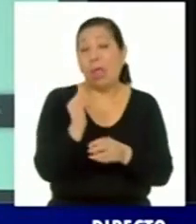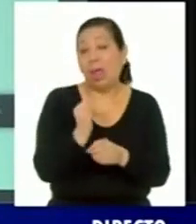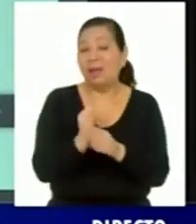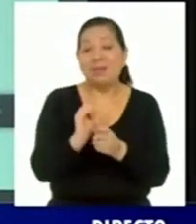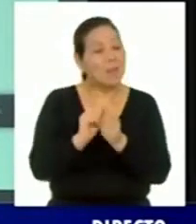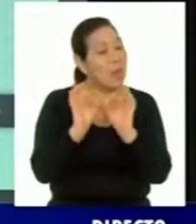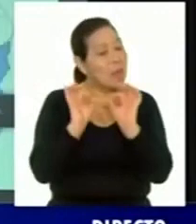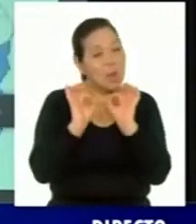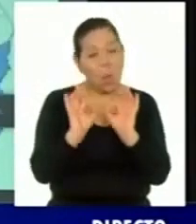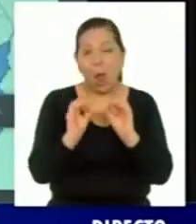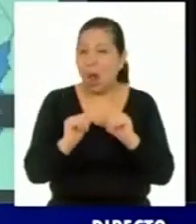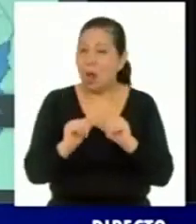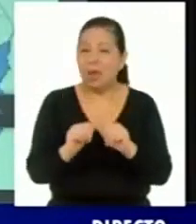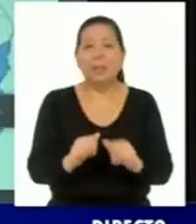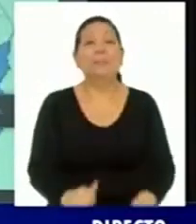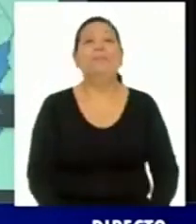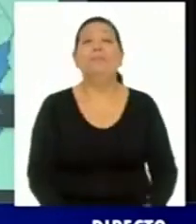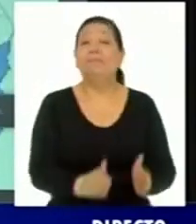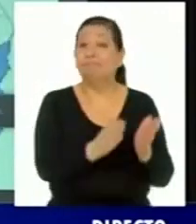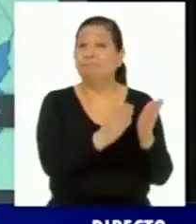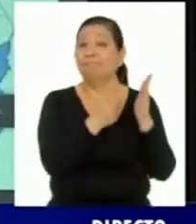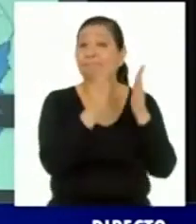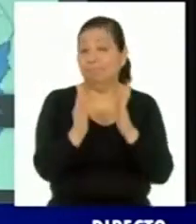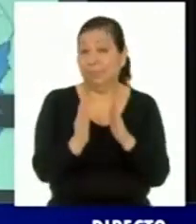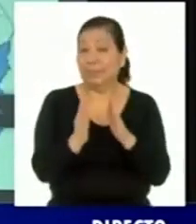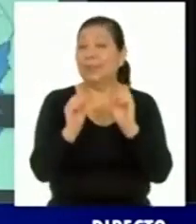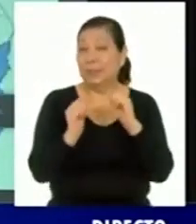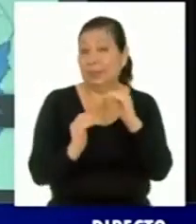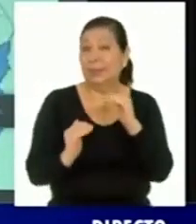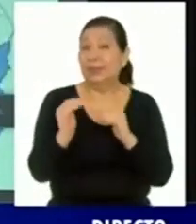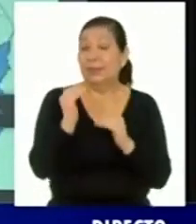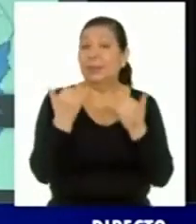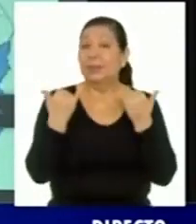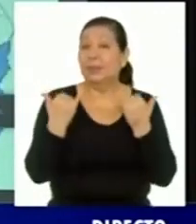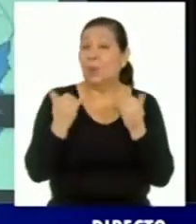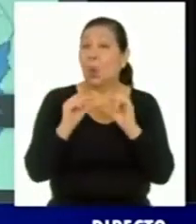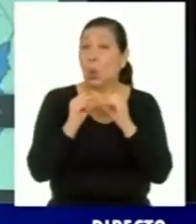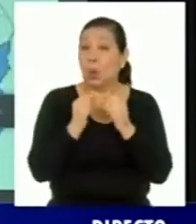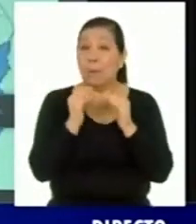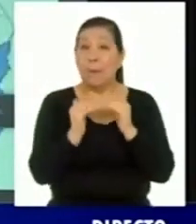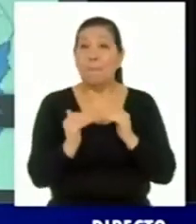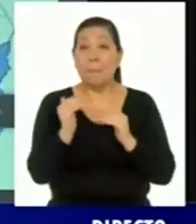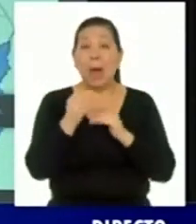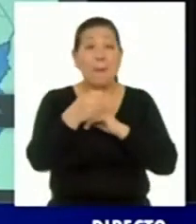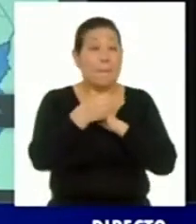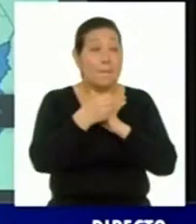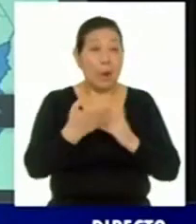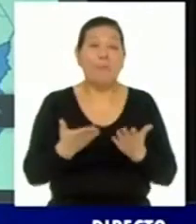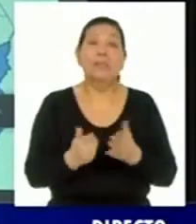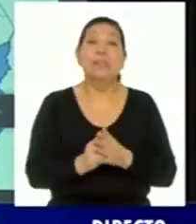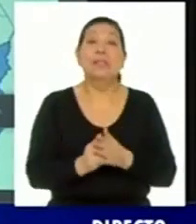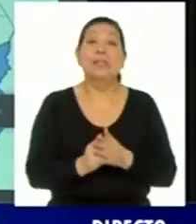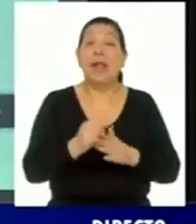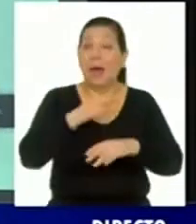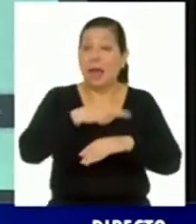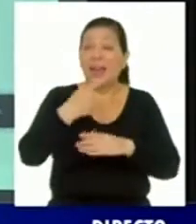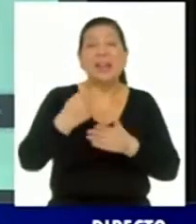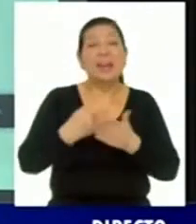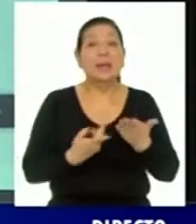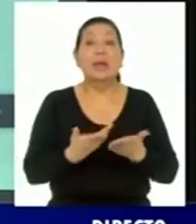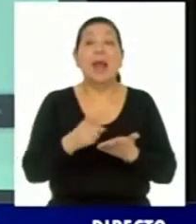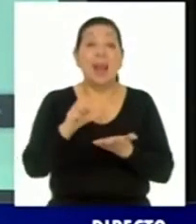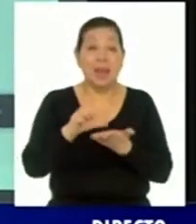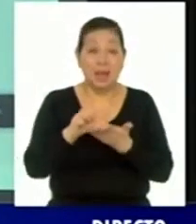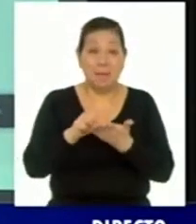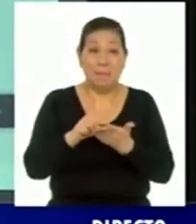no se ha modificado. Lo que se ha modificado en alto, tenemos ahora un grupo mayor de regiones, en las que se